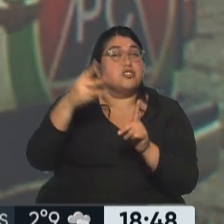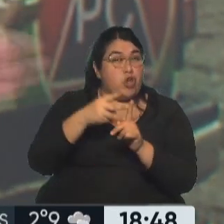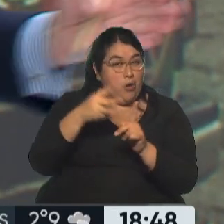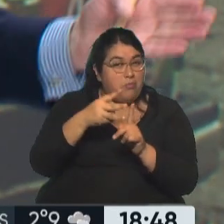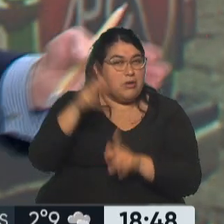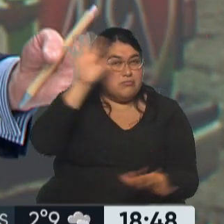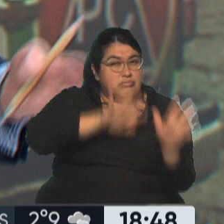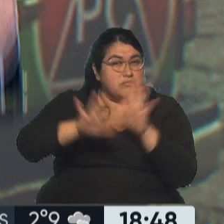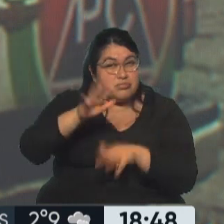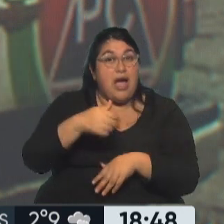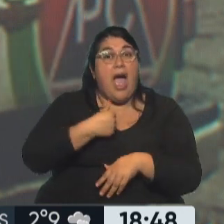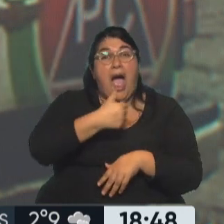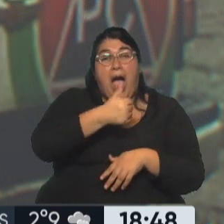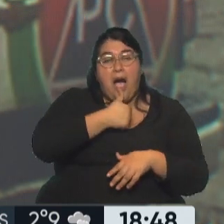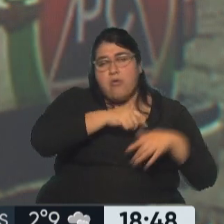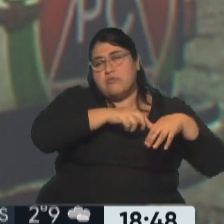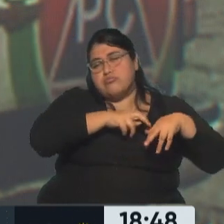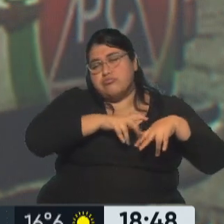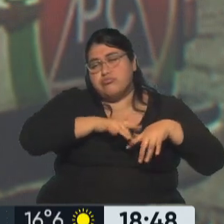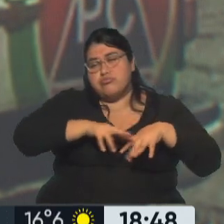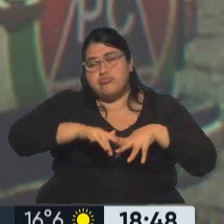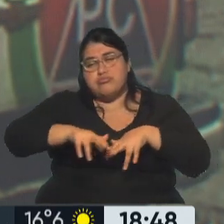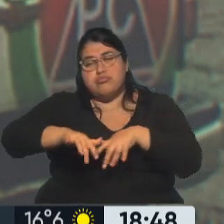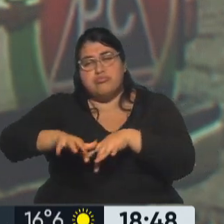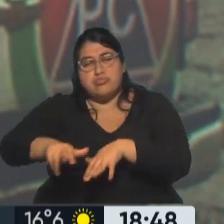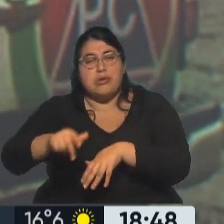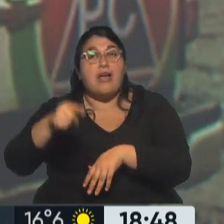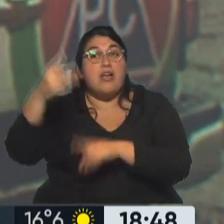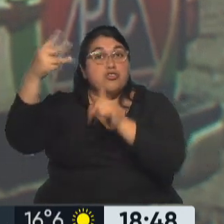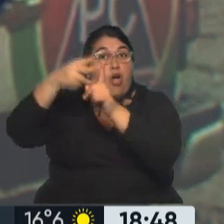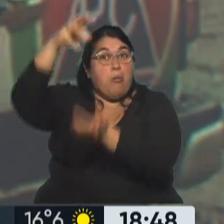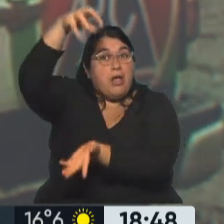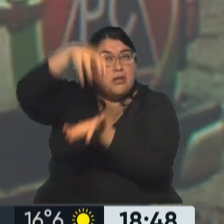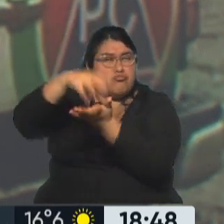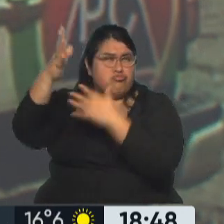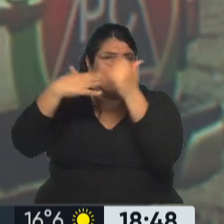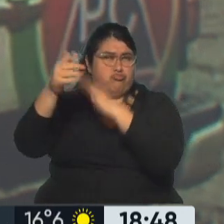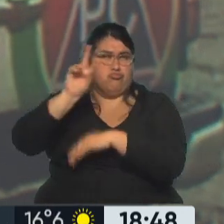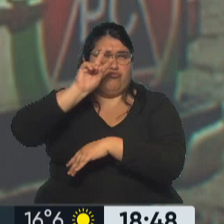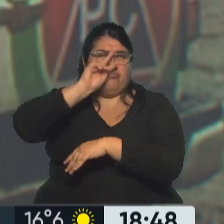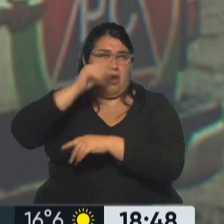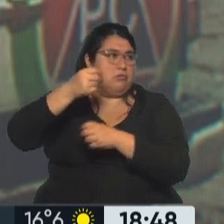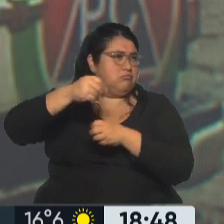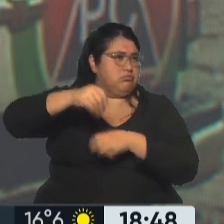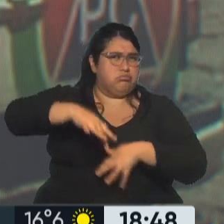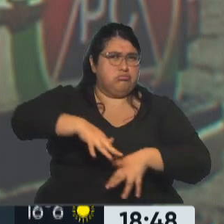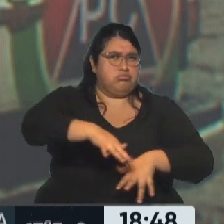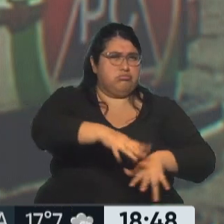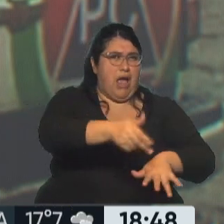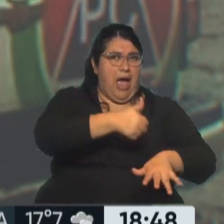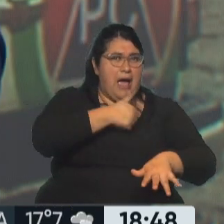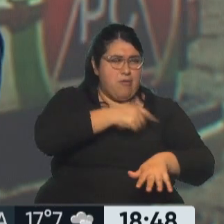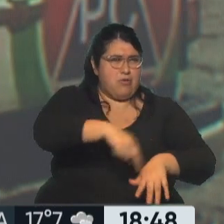bajan por relieve, le pusieron el shopping y el agua, ahogó el barrio. Ojo,